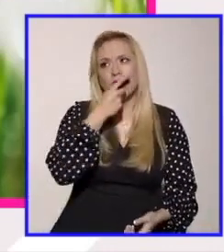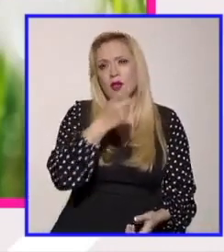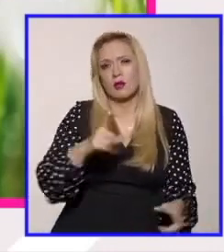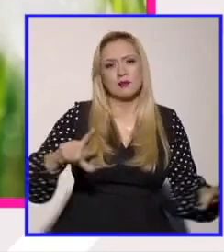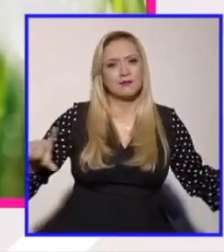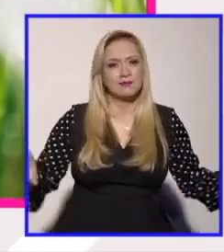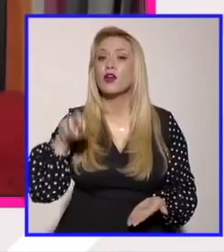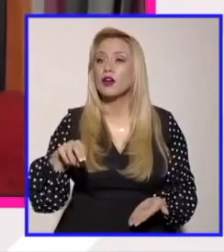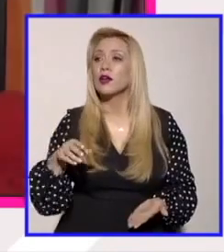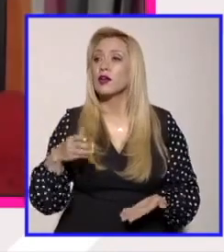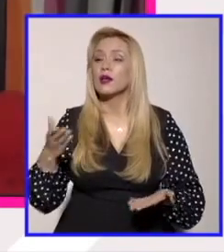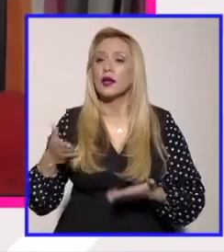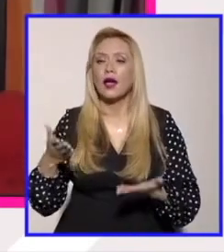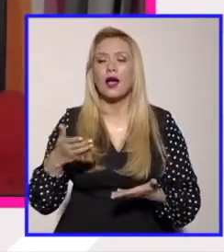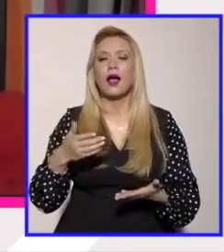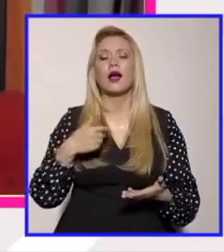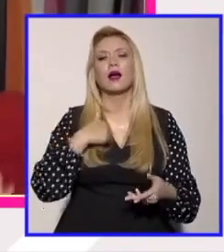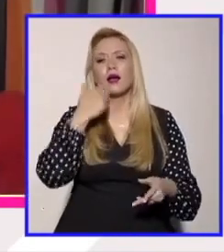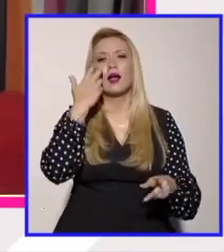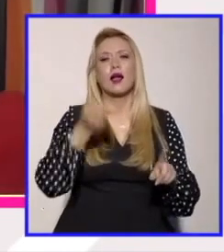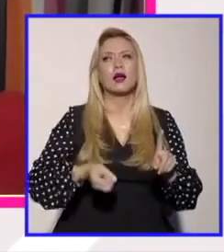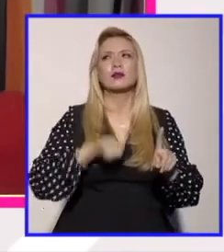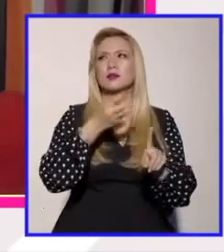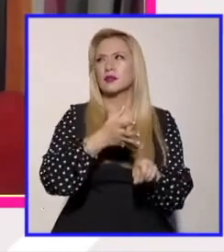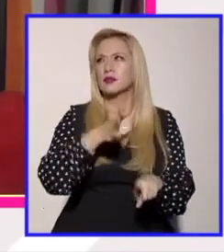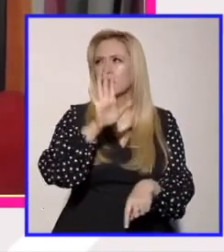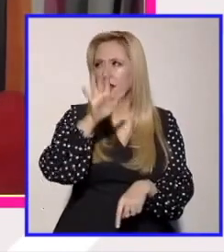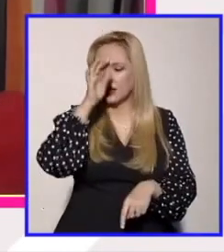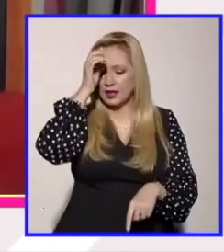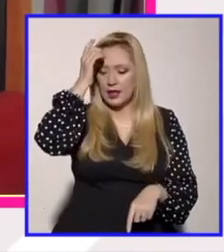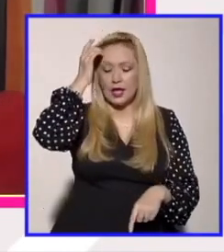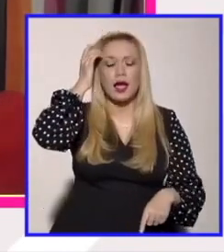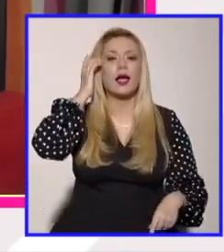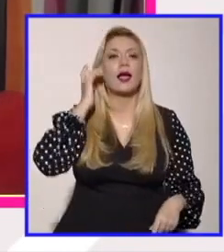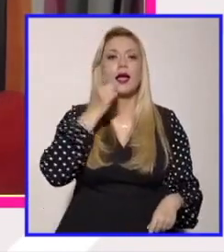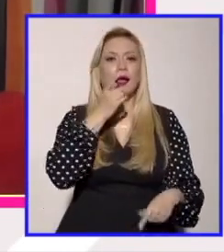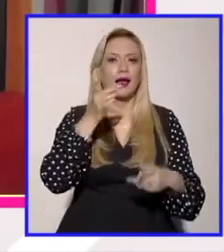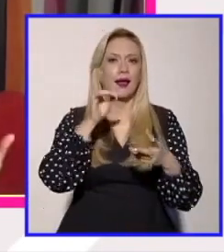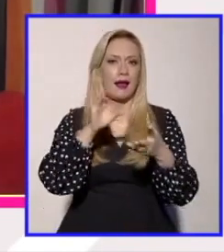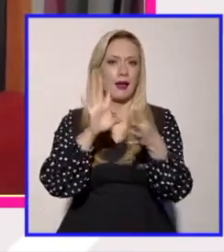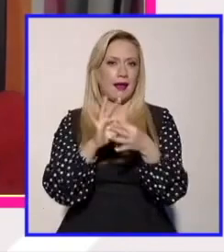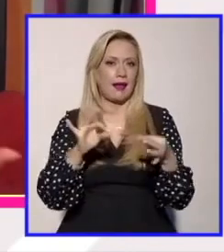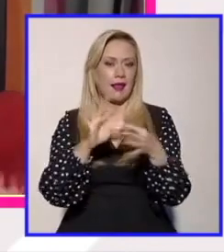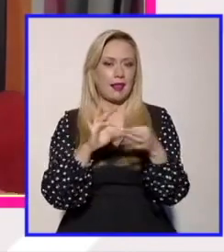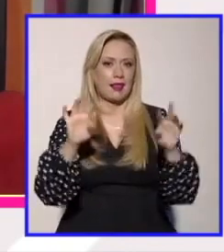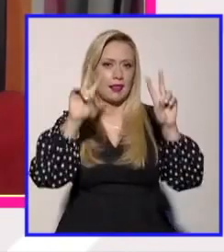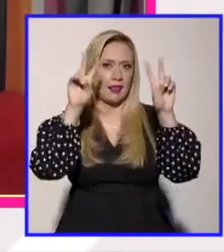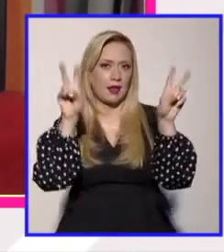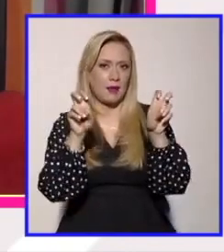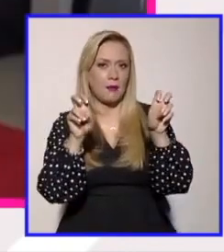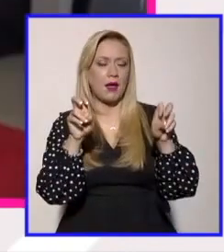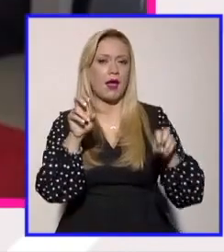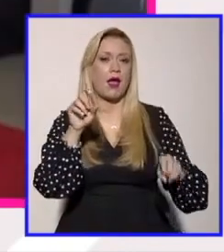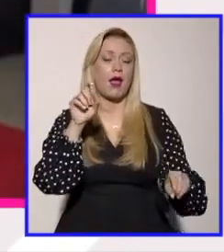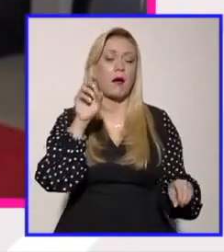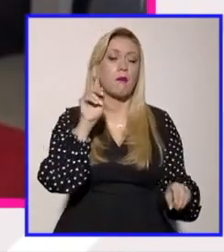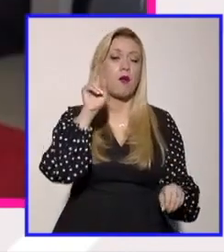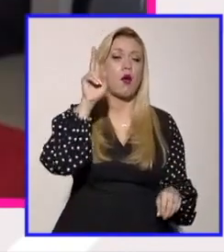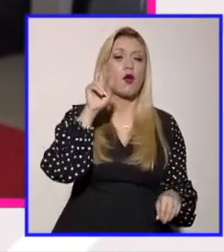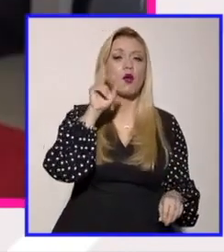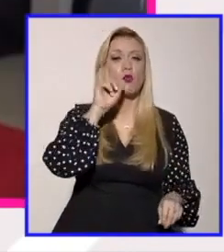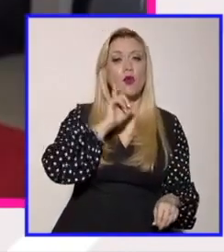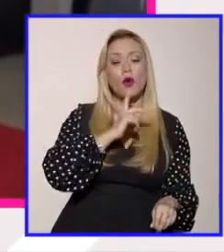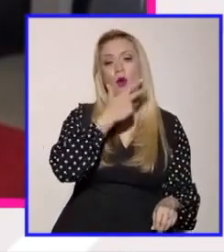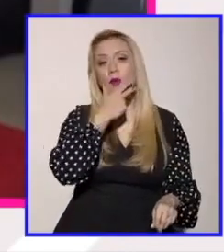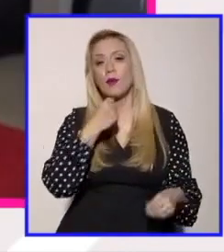para no quitar más tiempo añado lo dicho que sí justo parte de lo que se platica entonces es este tema de que si es el género o el sexo ¿no? se